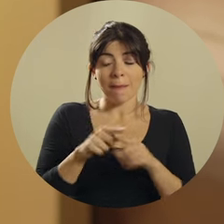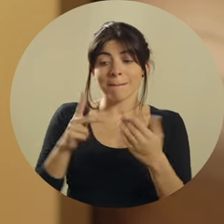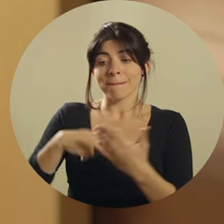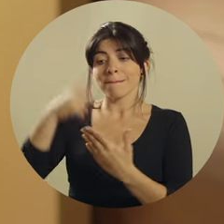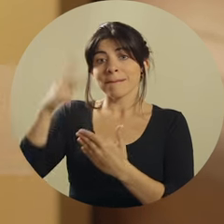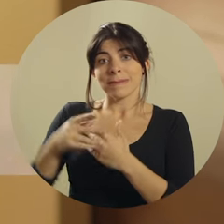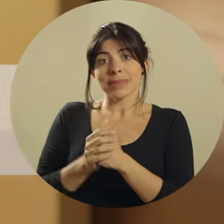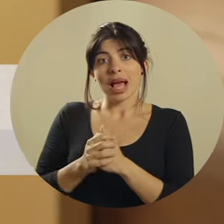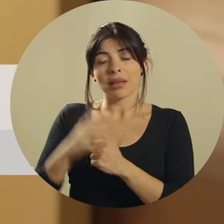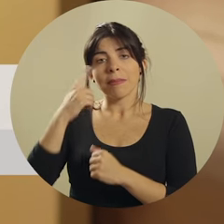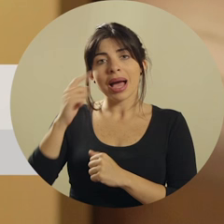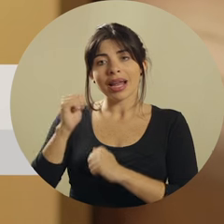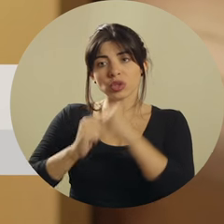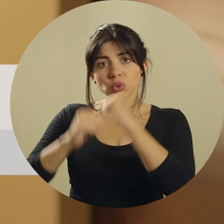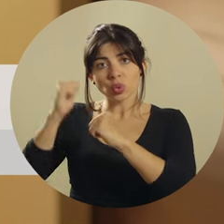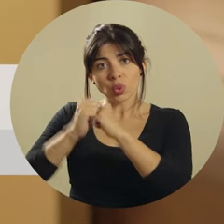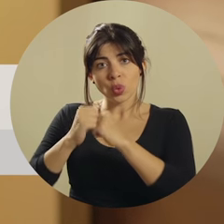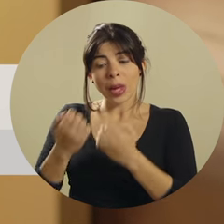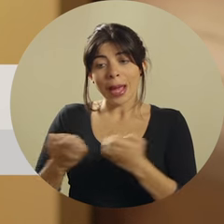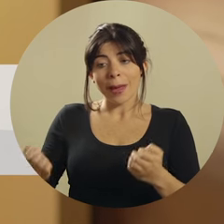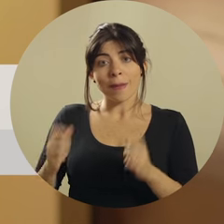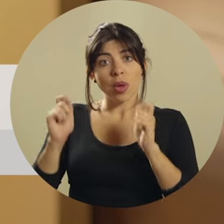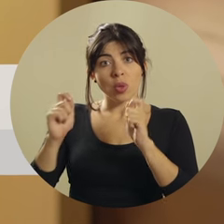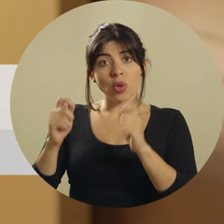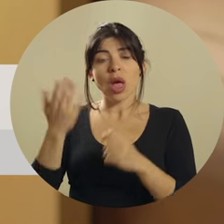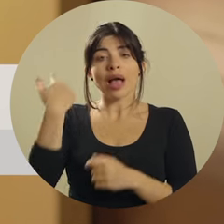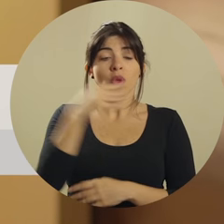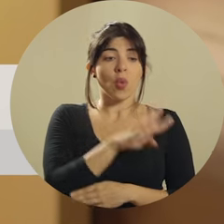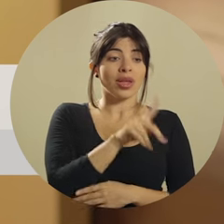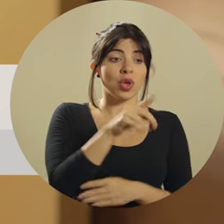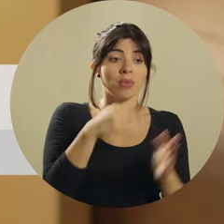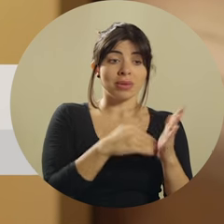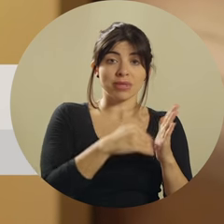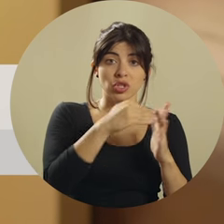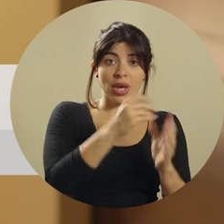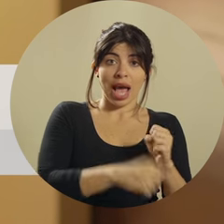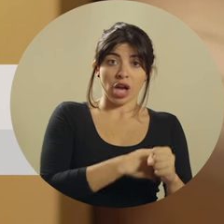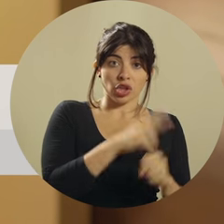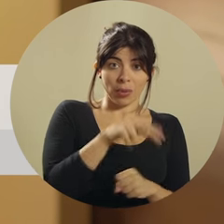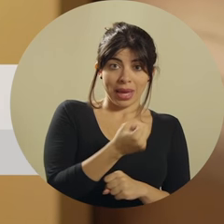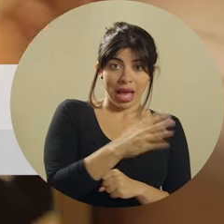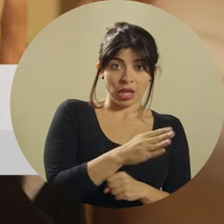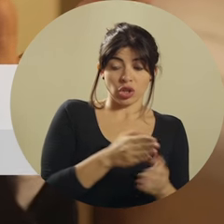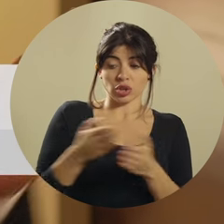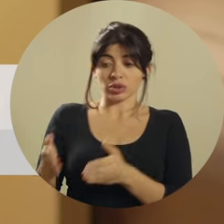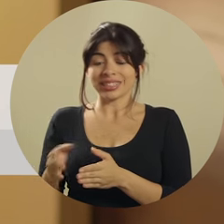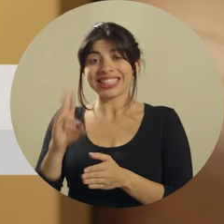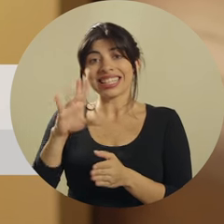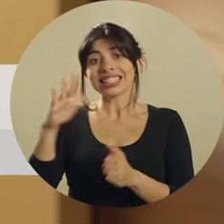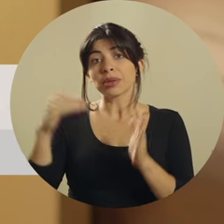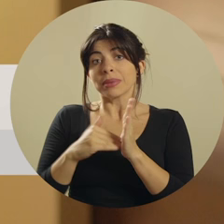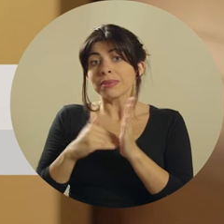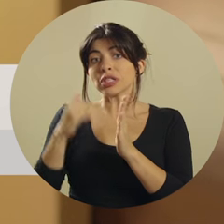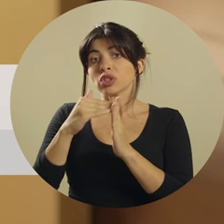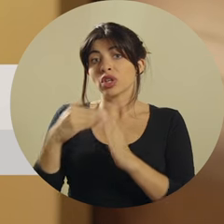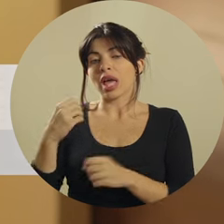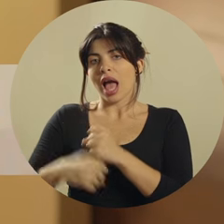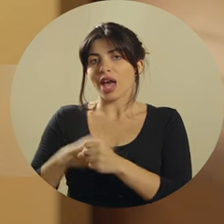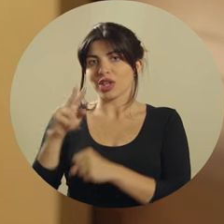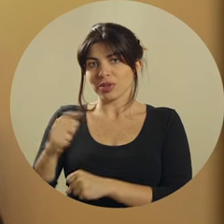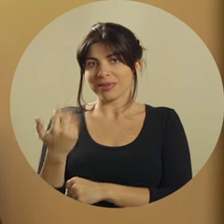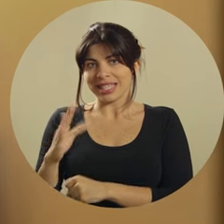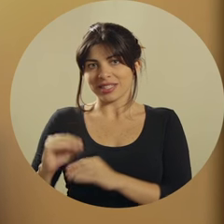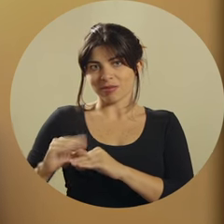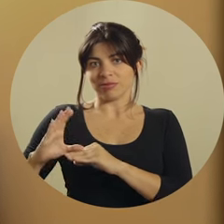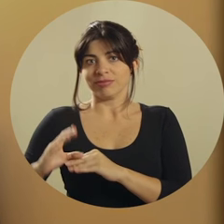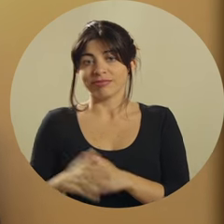Infraestructura y Equipamiento Educativo pasó de 41 mil millones en 2014 a 75 mil millones en 2015.